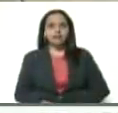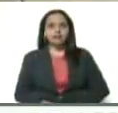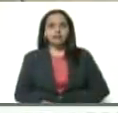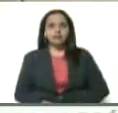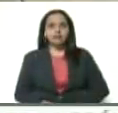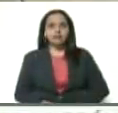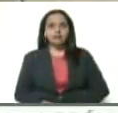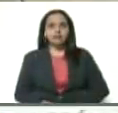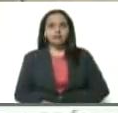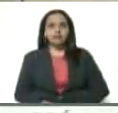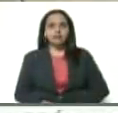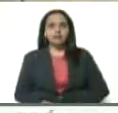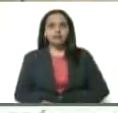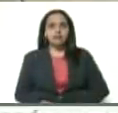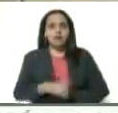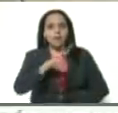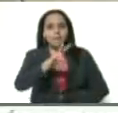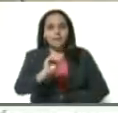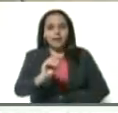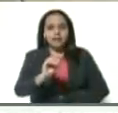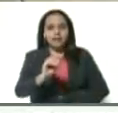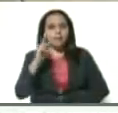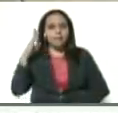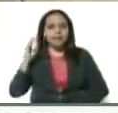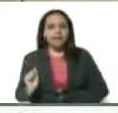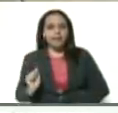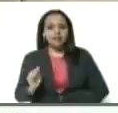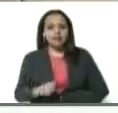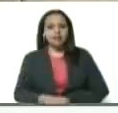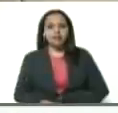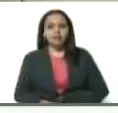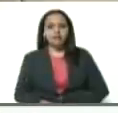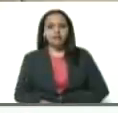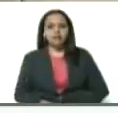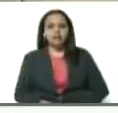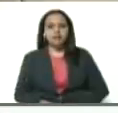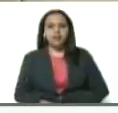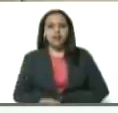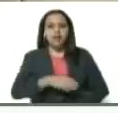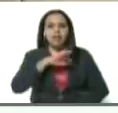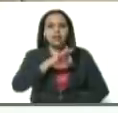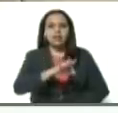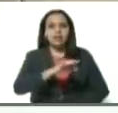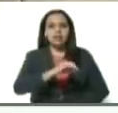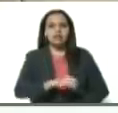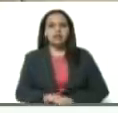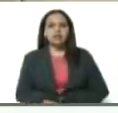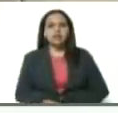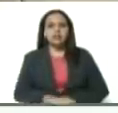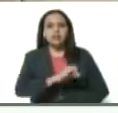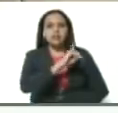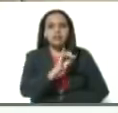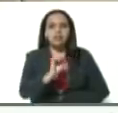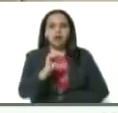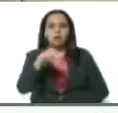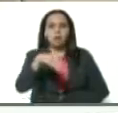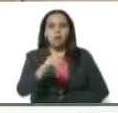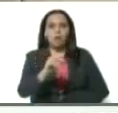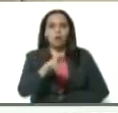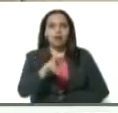Veinte del municipio Sucre, Petare. Ay Dios santa. Tres de Zamora. Tres de Chacao. Uno de Huaycaipuro.